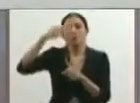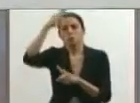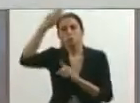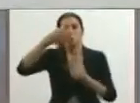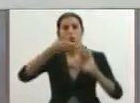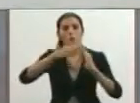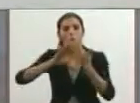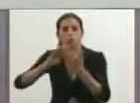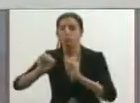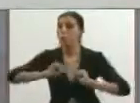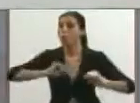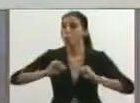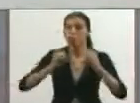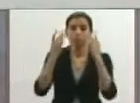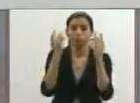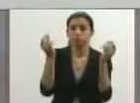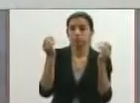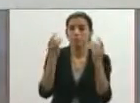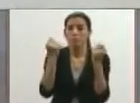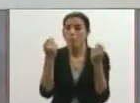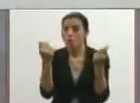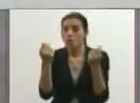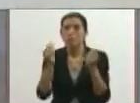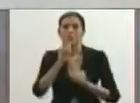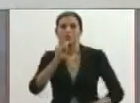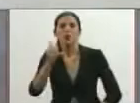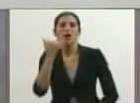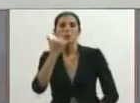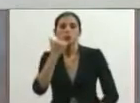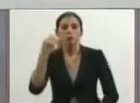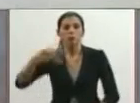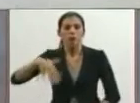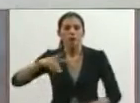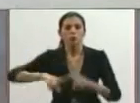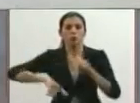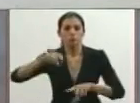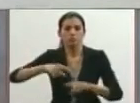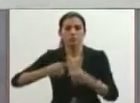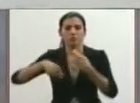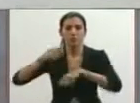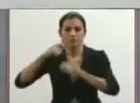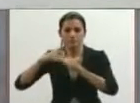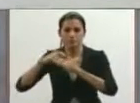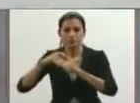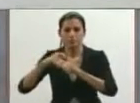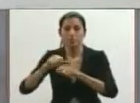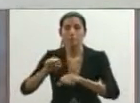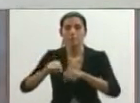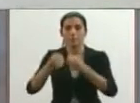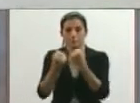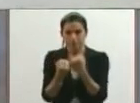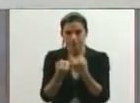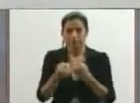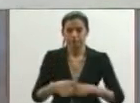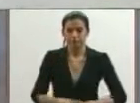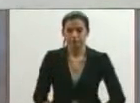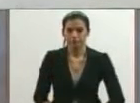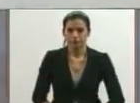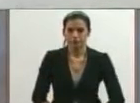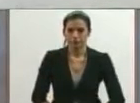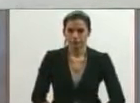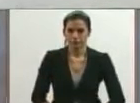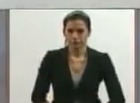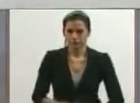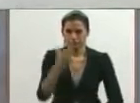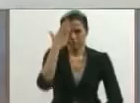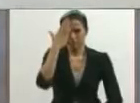se activen para denunciar la especulación en la venta del pan. ustedes saben